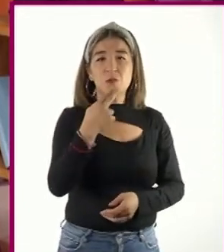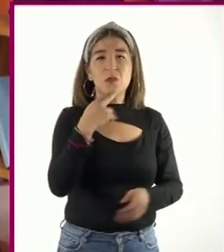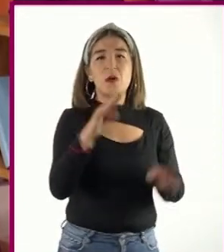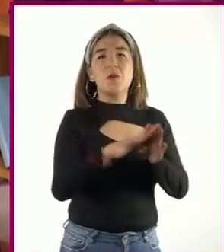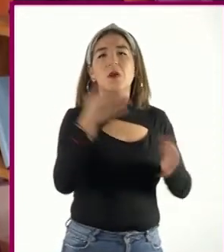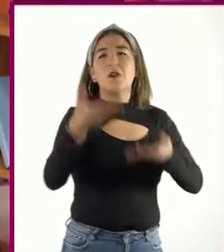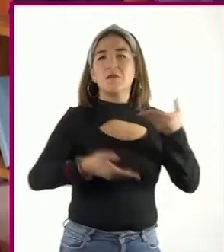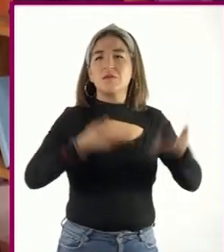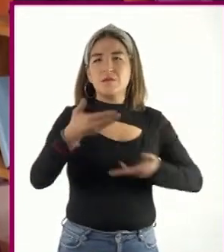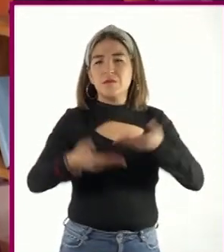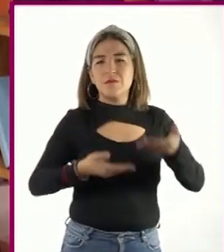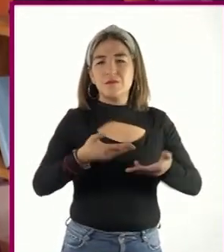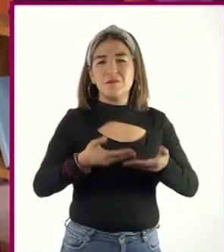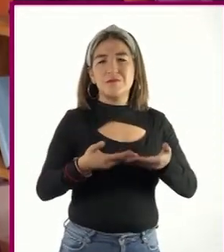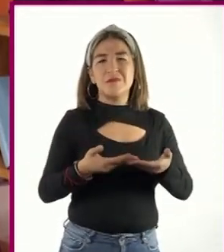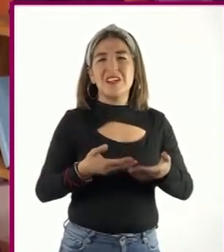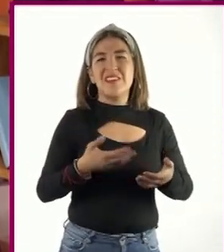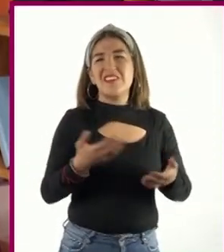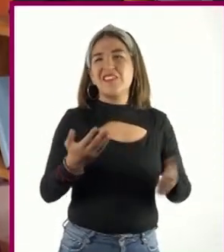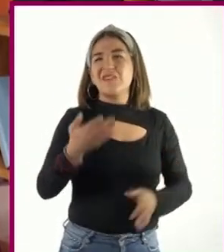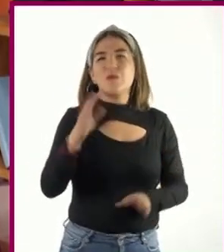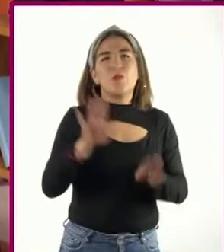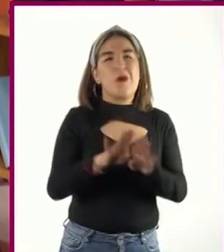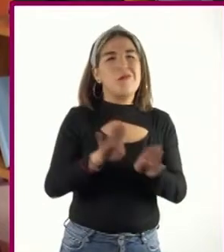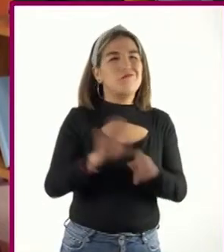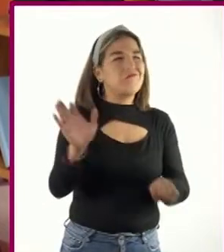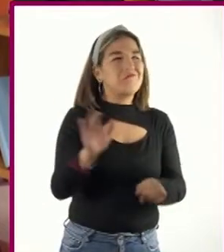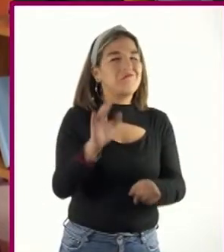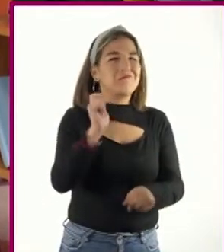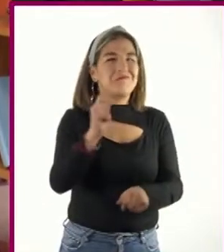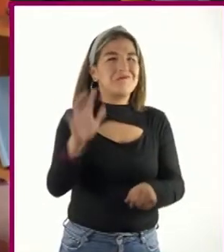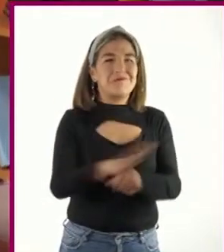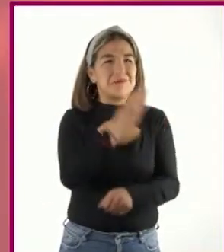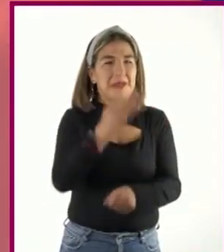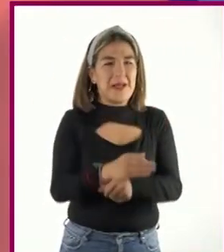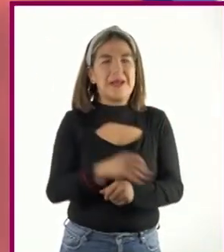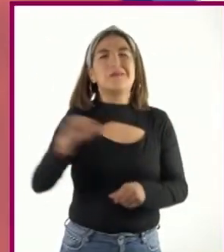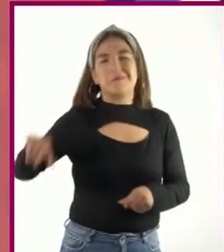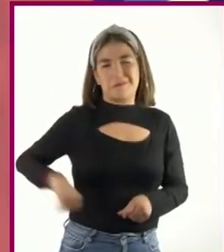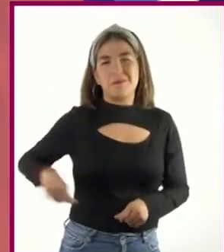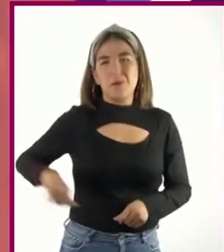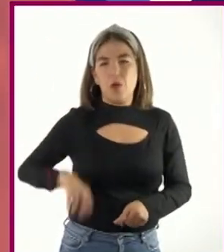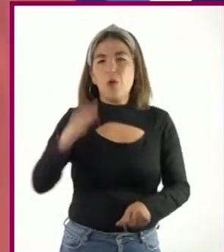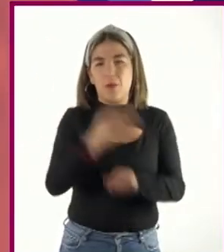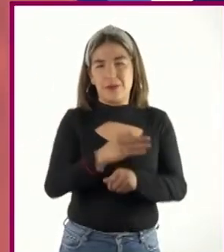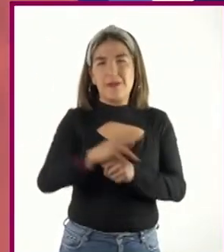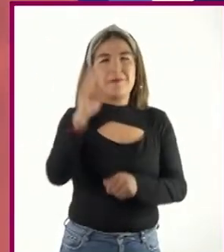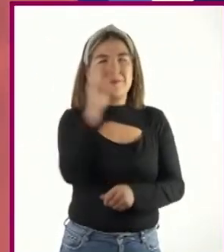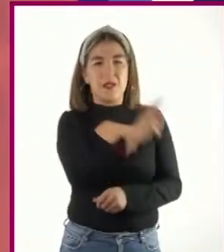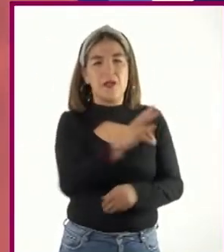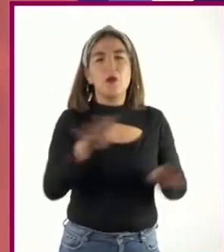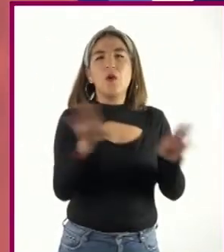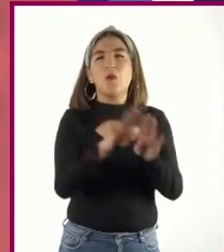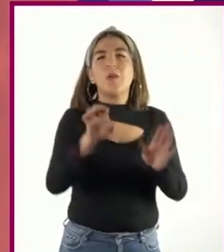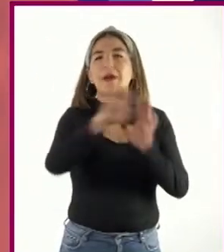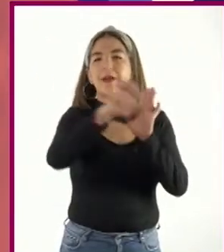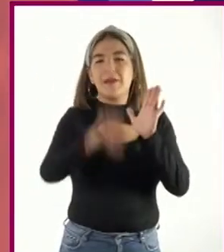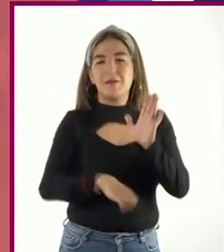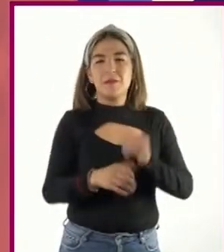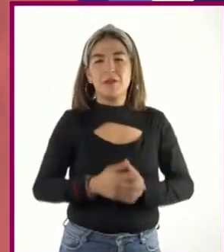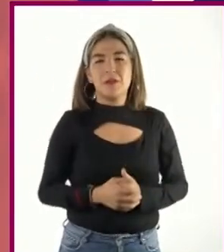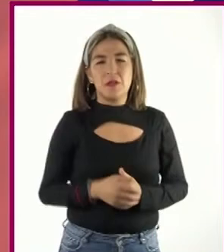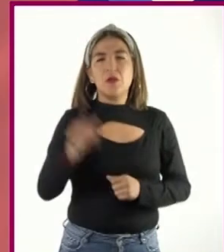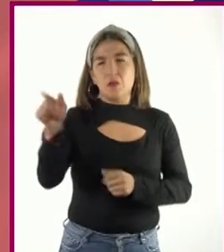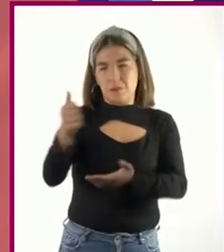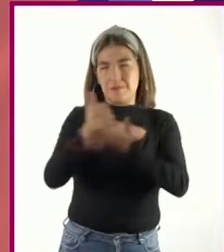de cortesía informal? Interesante pregunta. Veamos el siguiente ejemplo y